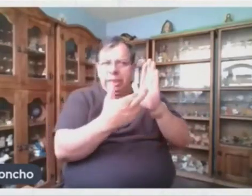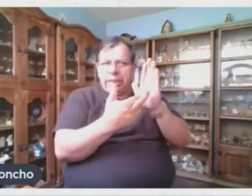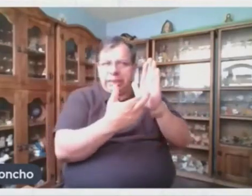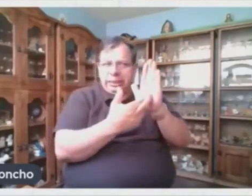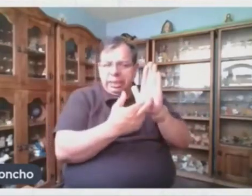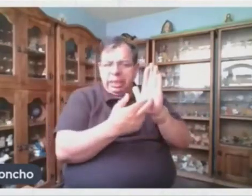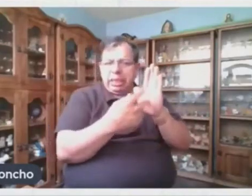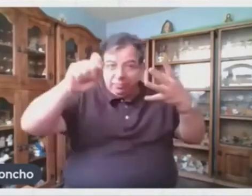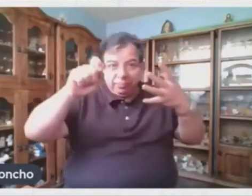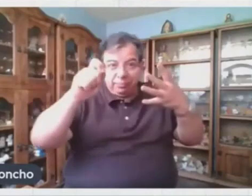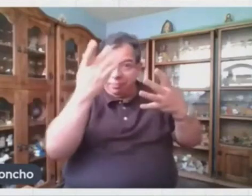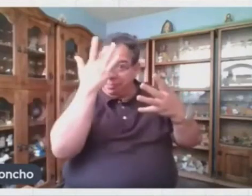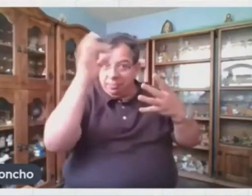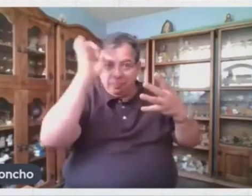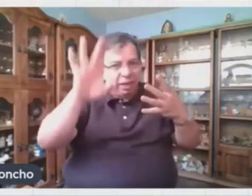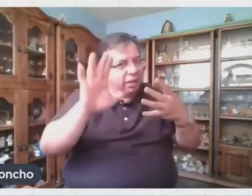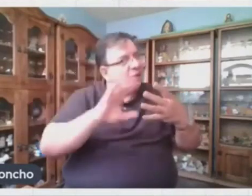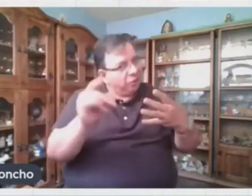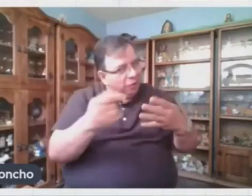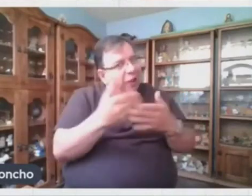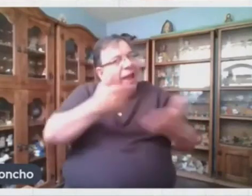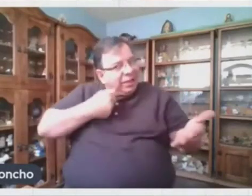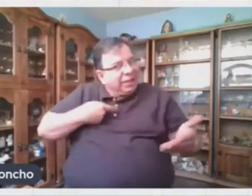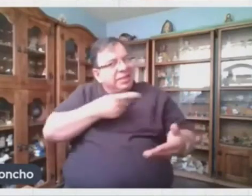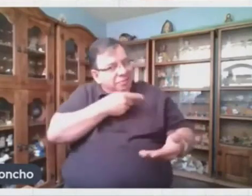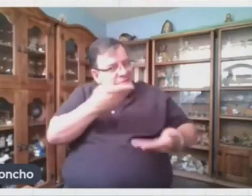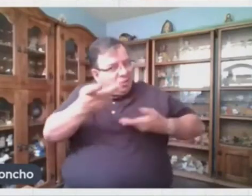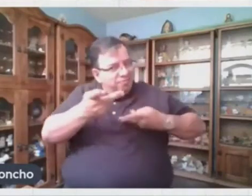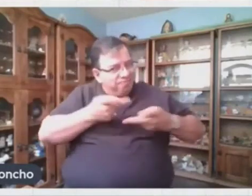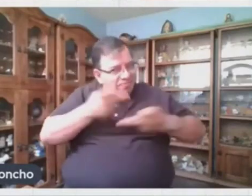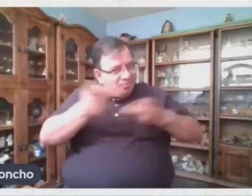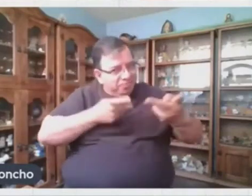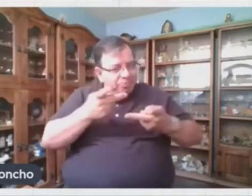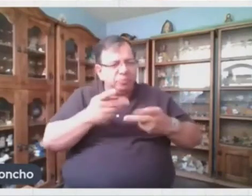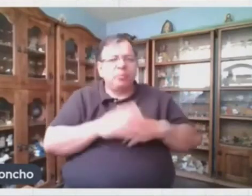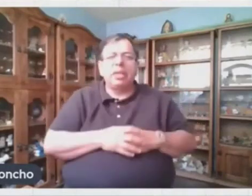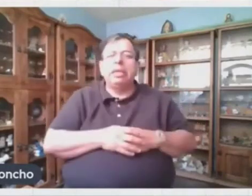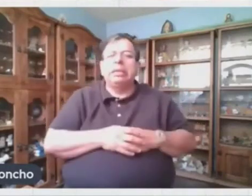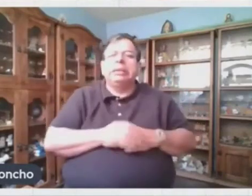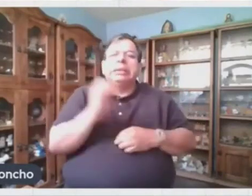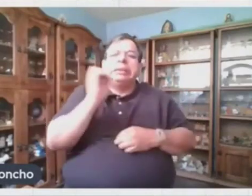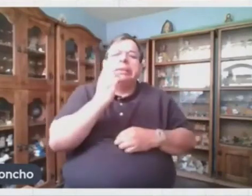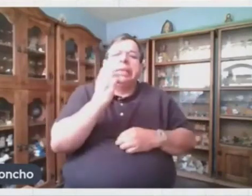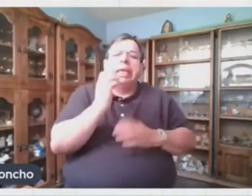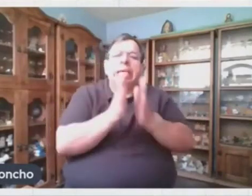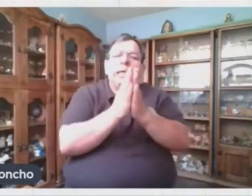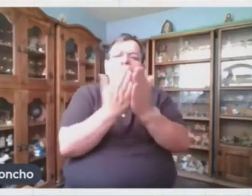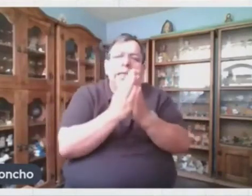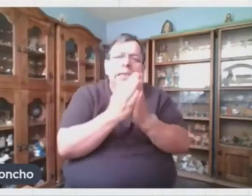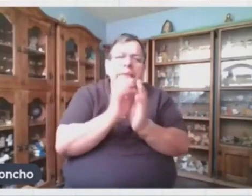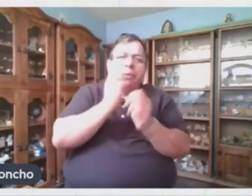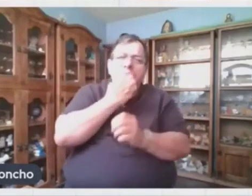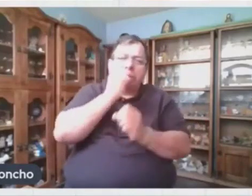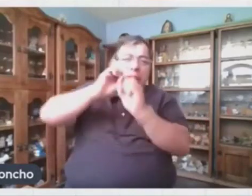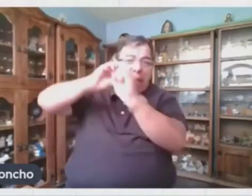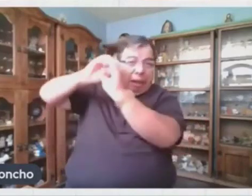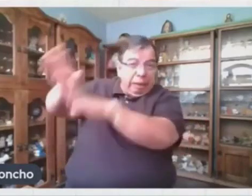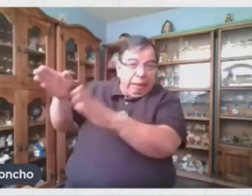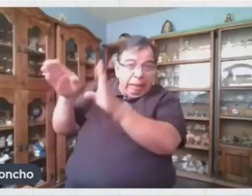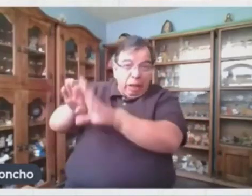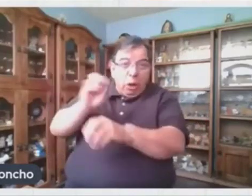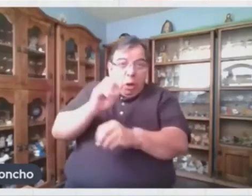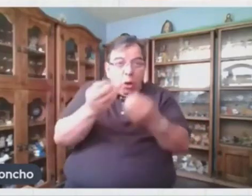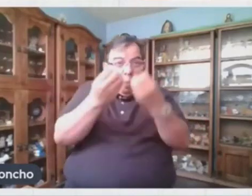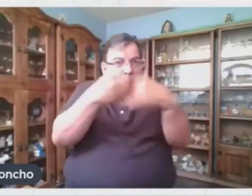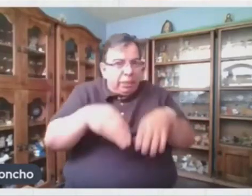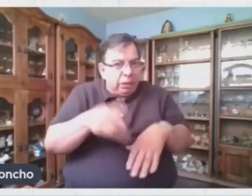decir y decirlo. No olviden que si dejaron sus libros en la escuela o los perdieron, que espero que no, van a poder